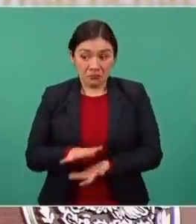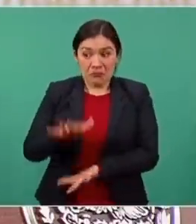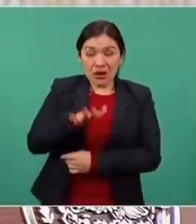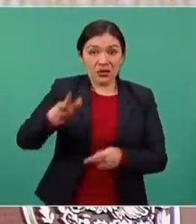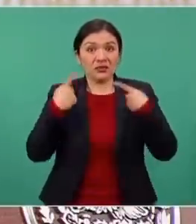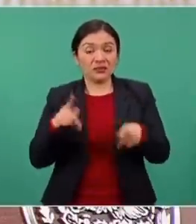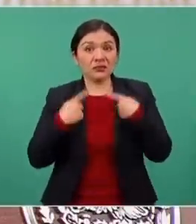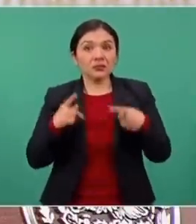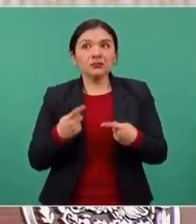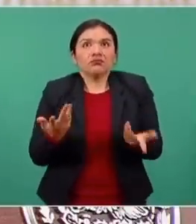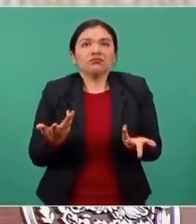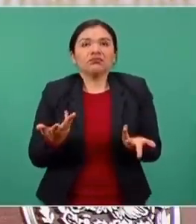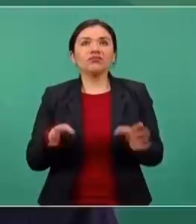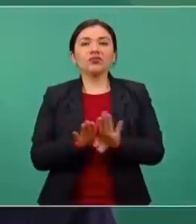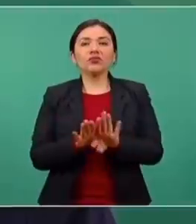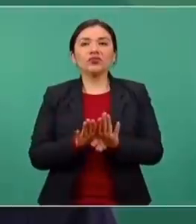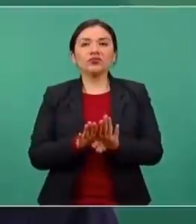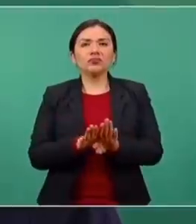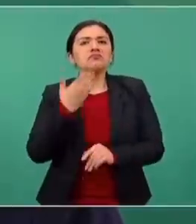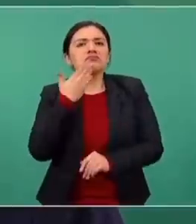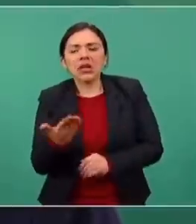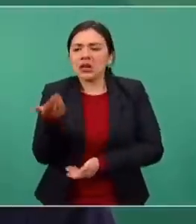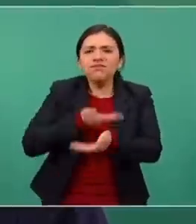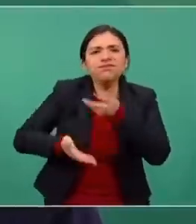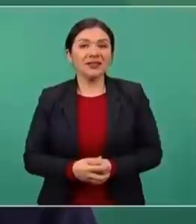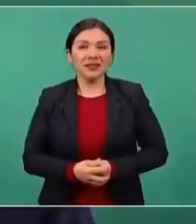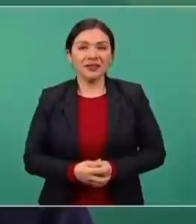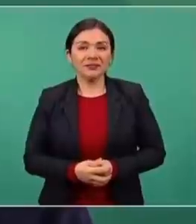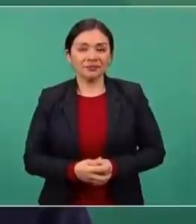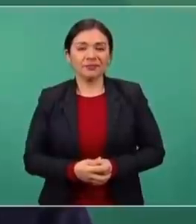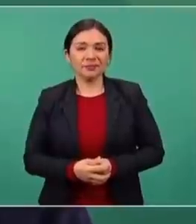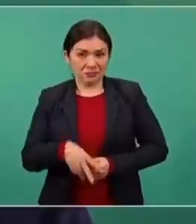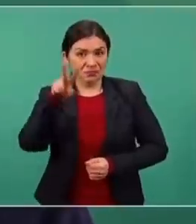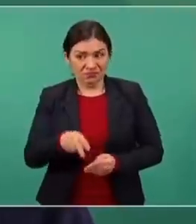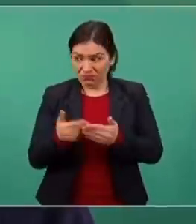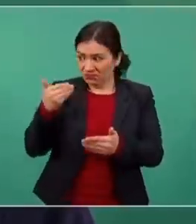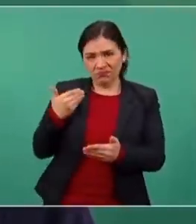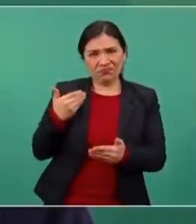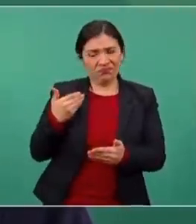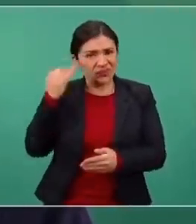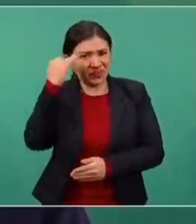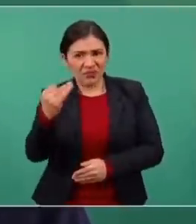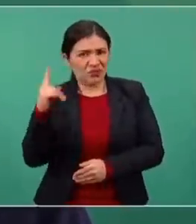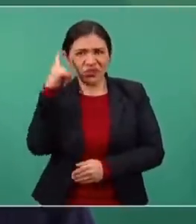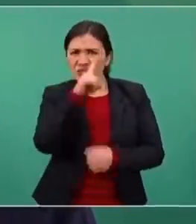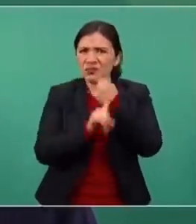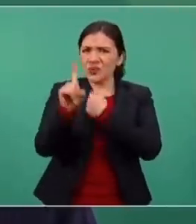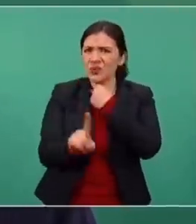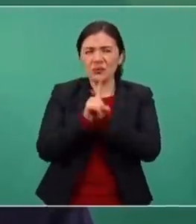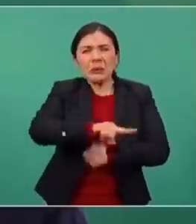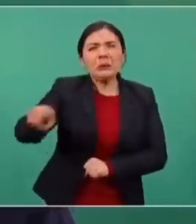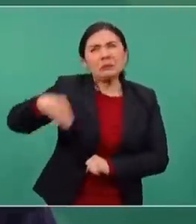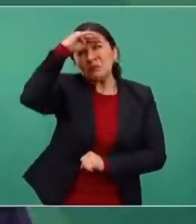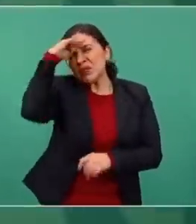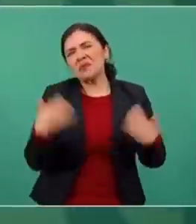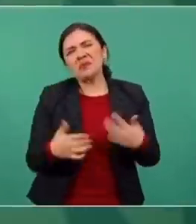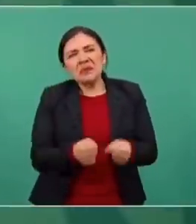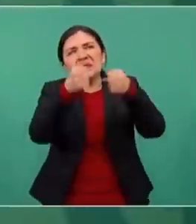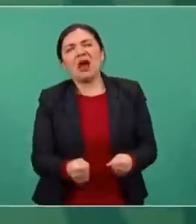mayoría convive en armonía. Pasamos una situación difícil. Apostaban a que